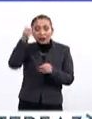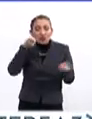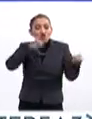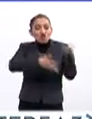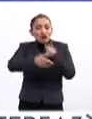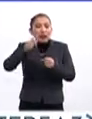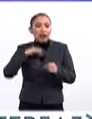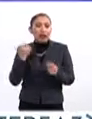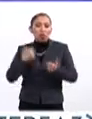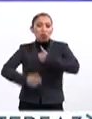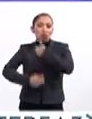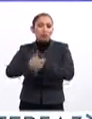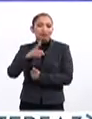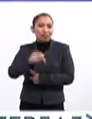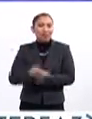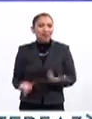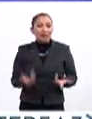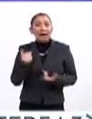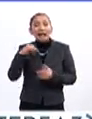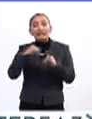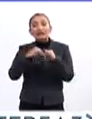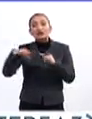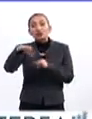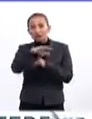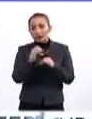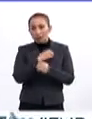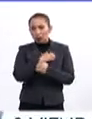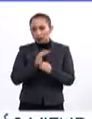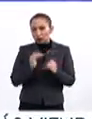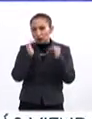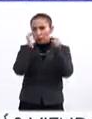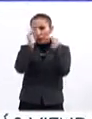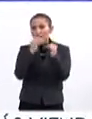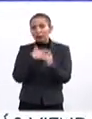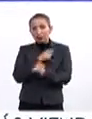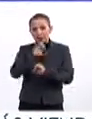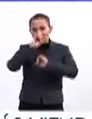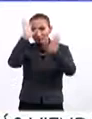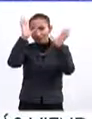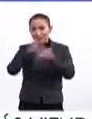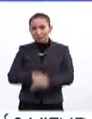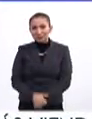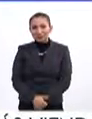compartir que competir, y las instituciones de educación superior lo tienen claro.